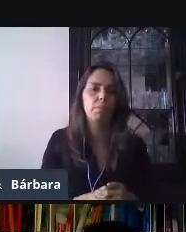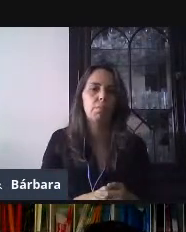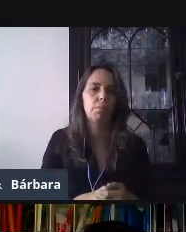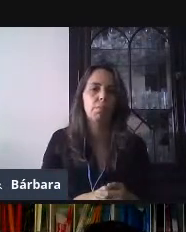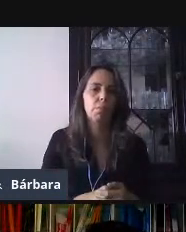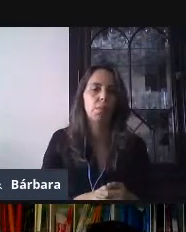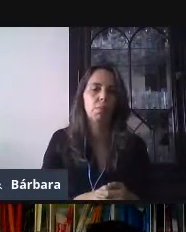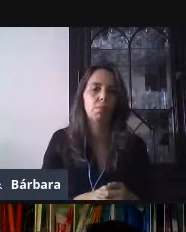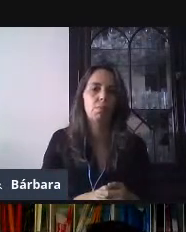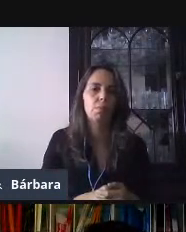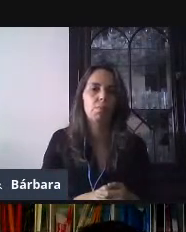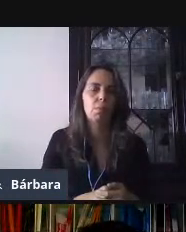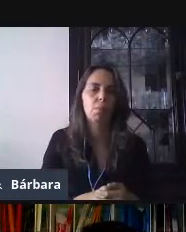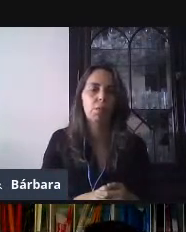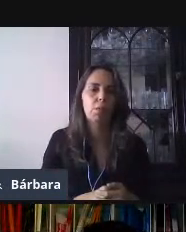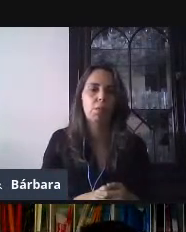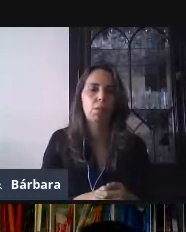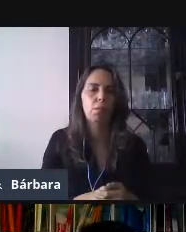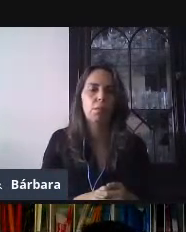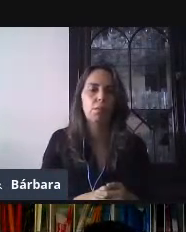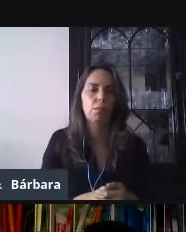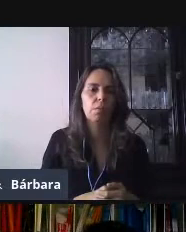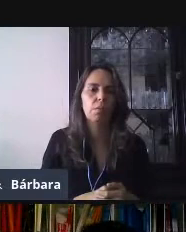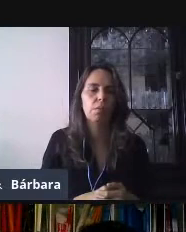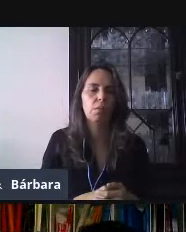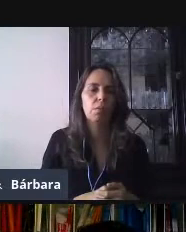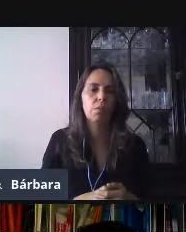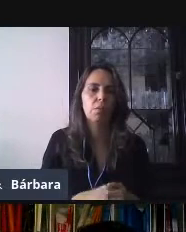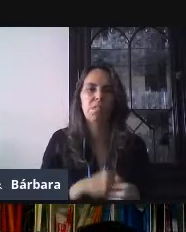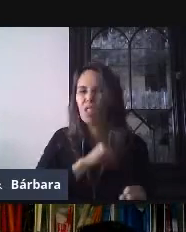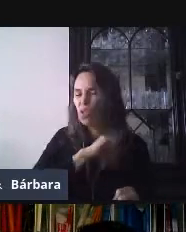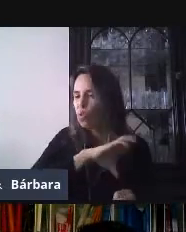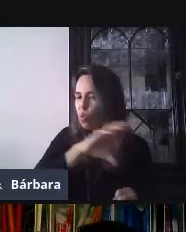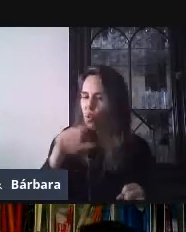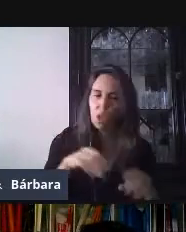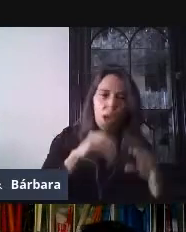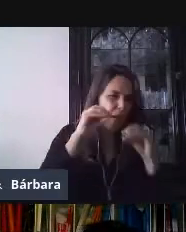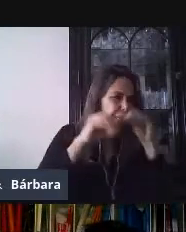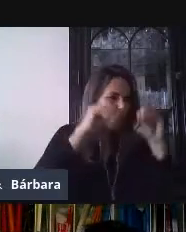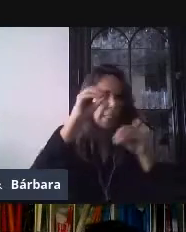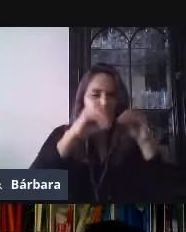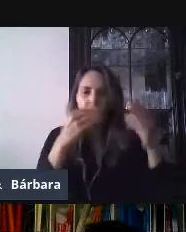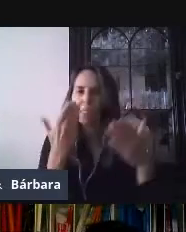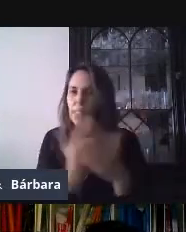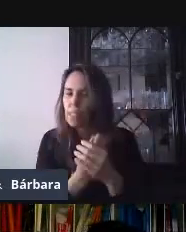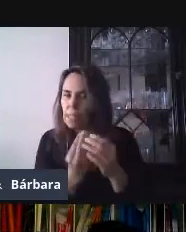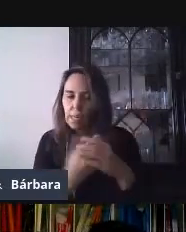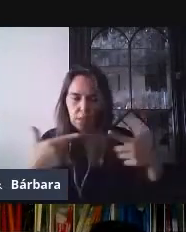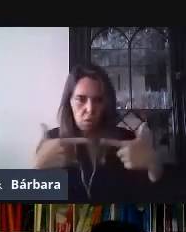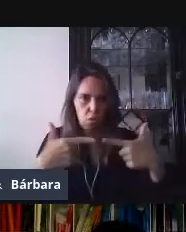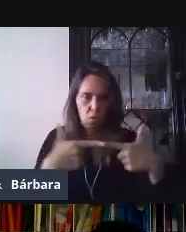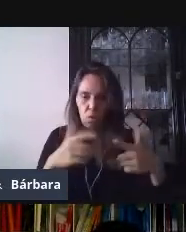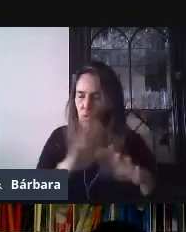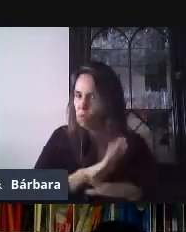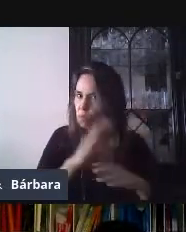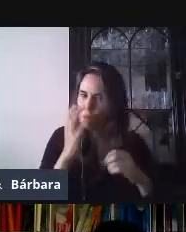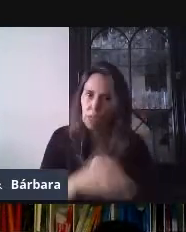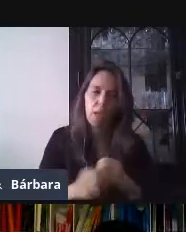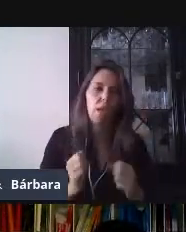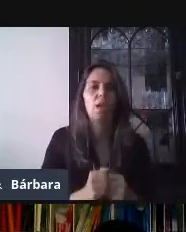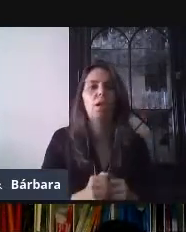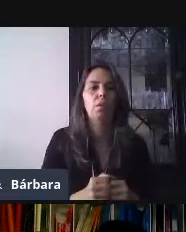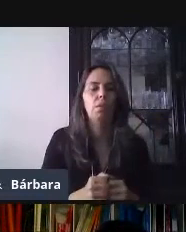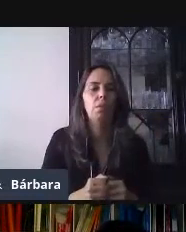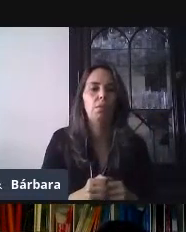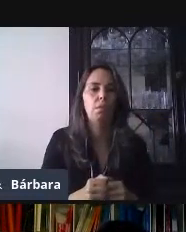completada tu tarea. Entonces, una vez que ya configure todos mis campos en Classroom, voy a dar clic en asignar. Y